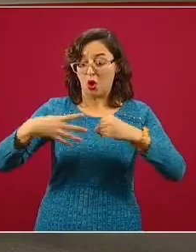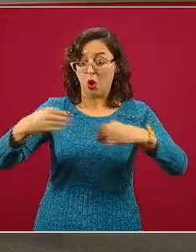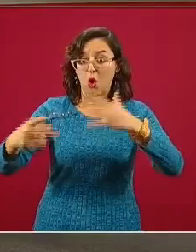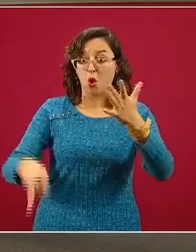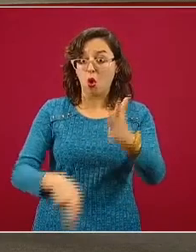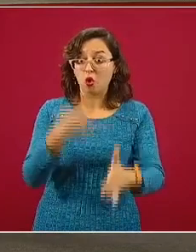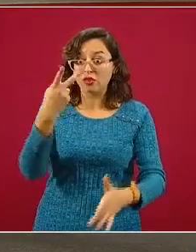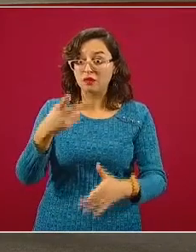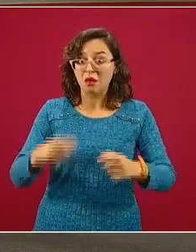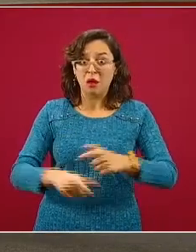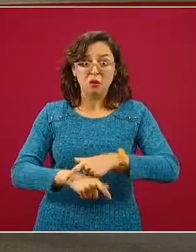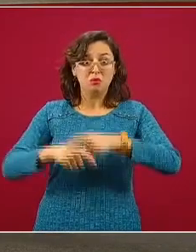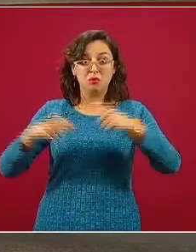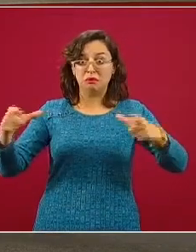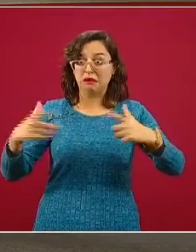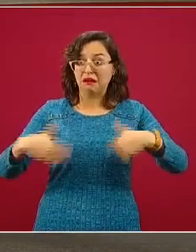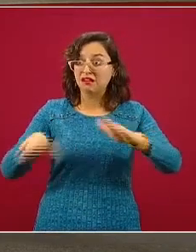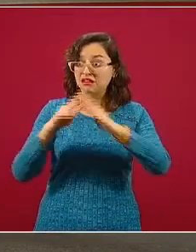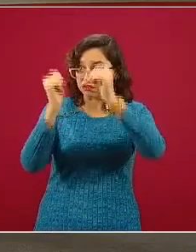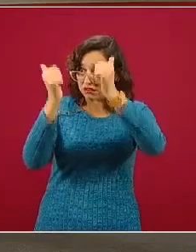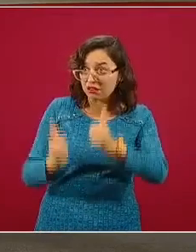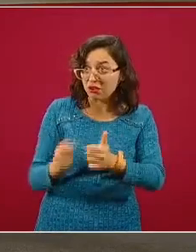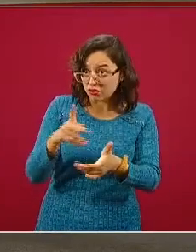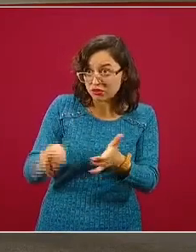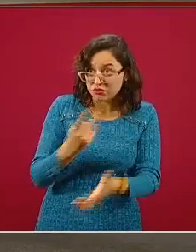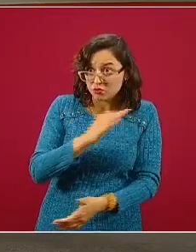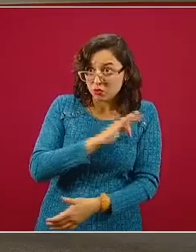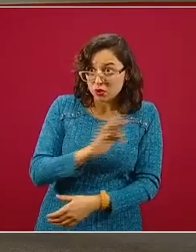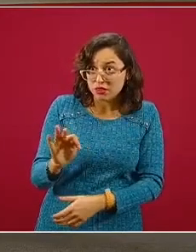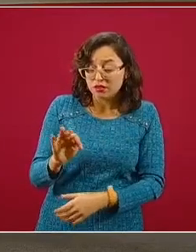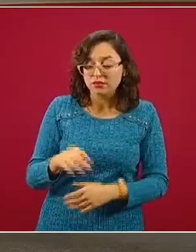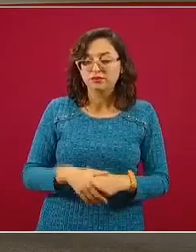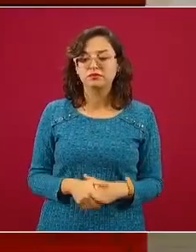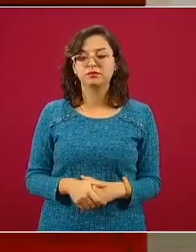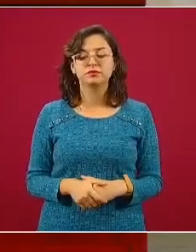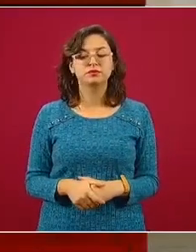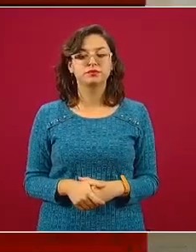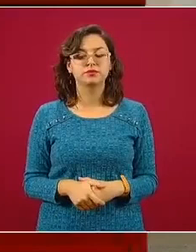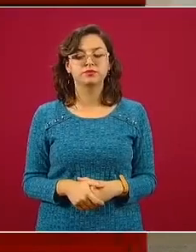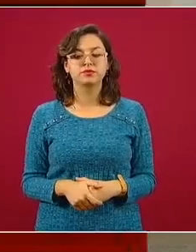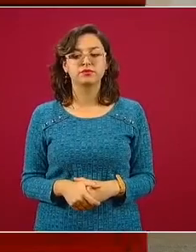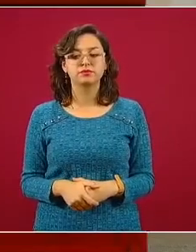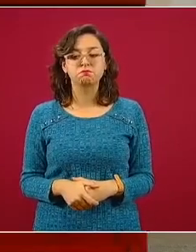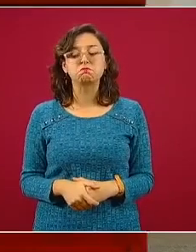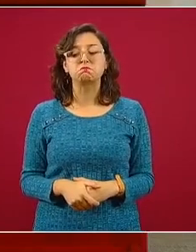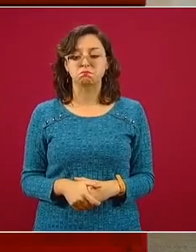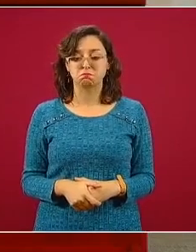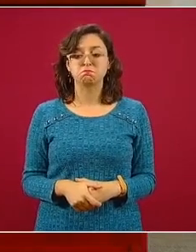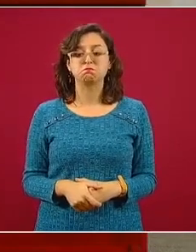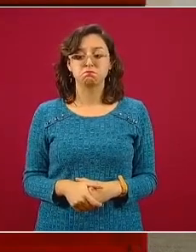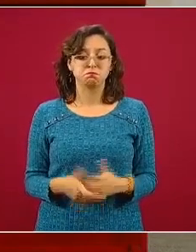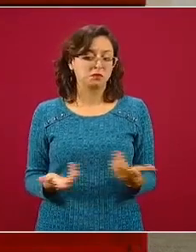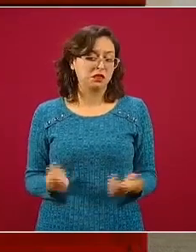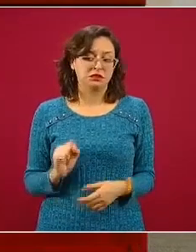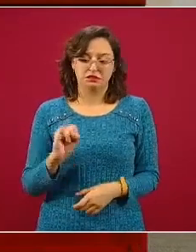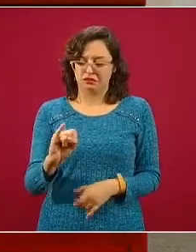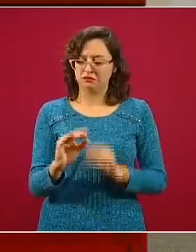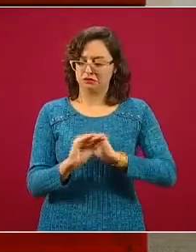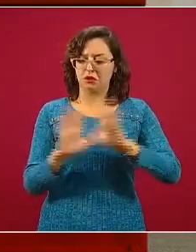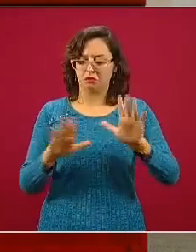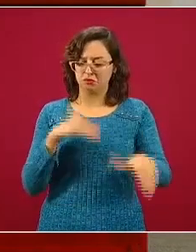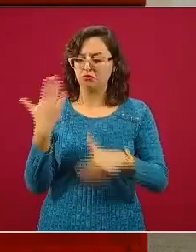Muchas gracias, Carla Ivette Segura. Sí hay posibilidad, hay probabilidad de que haya rebrotes, sí.